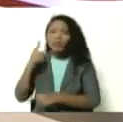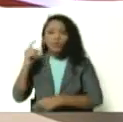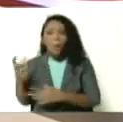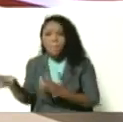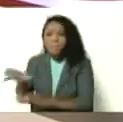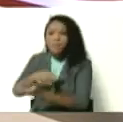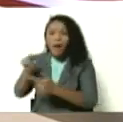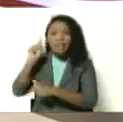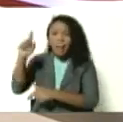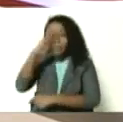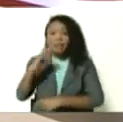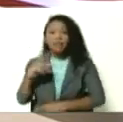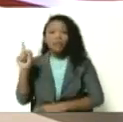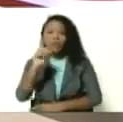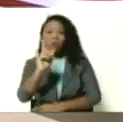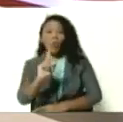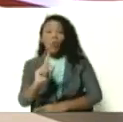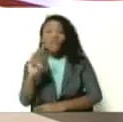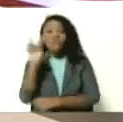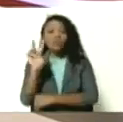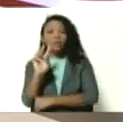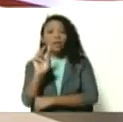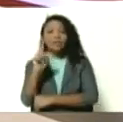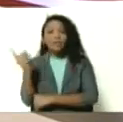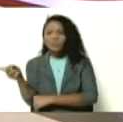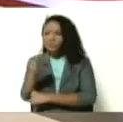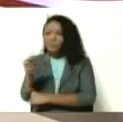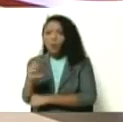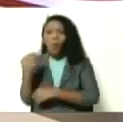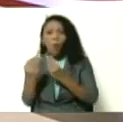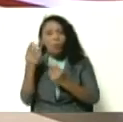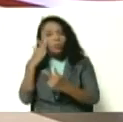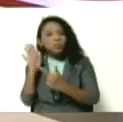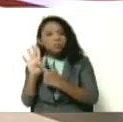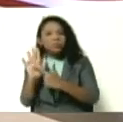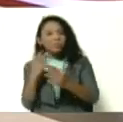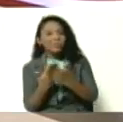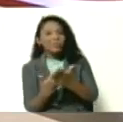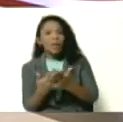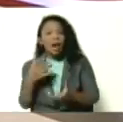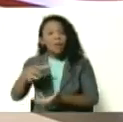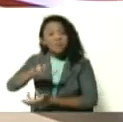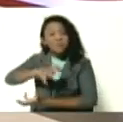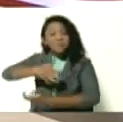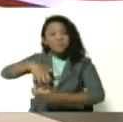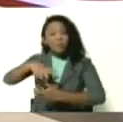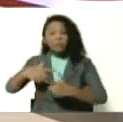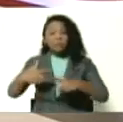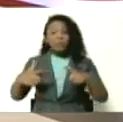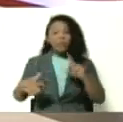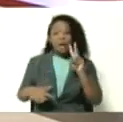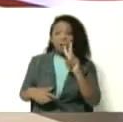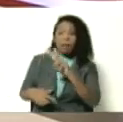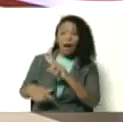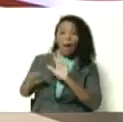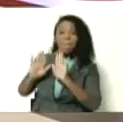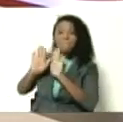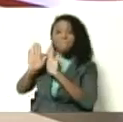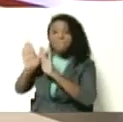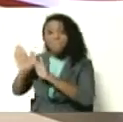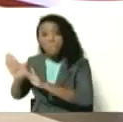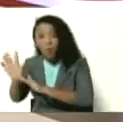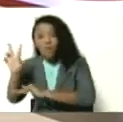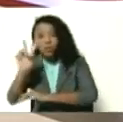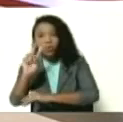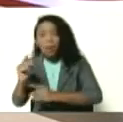Venezuela. Es decir, que acá se está revelando, realmente, no solamente la solidaridad, sino la crisis tremenda que está apoyando ahora